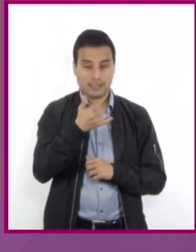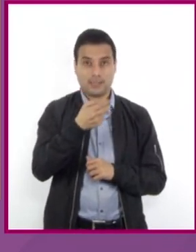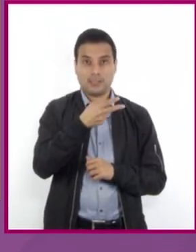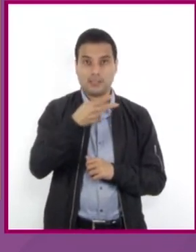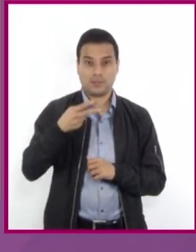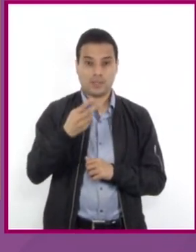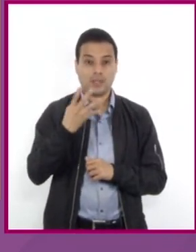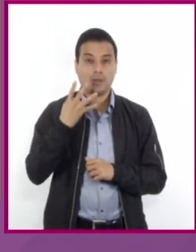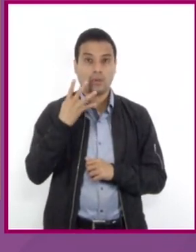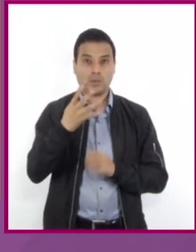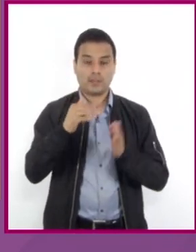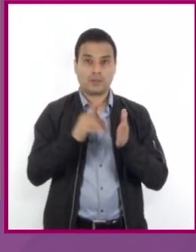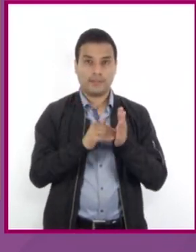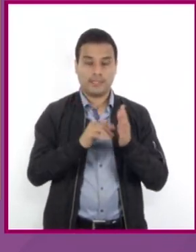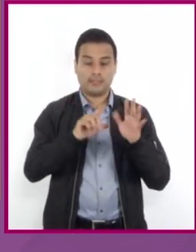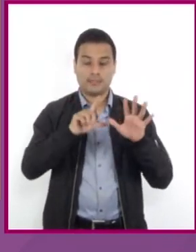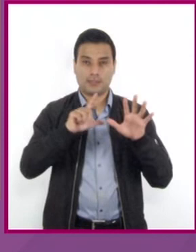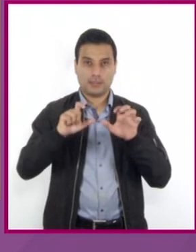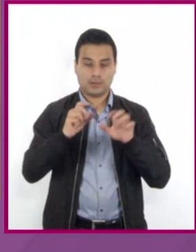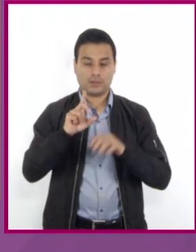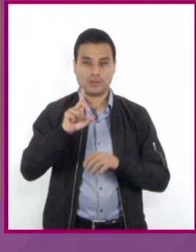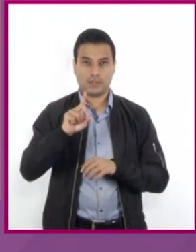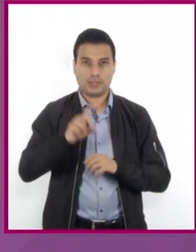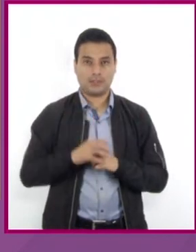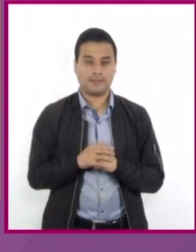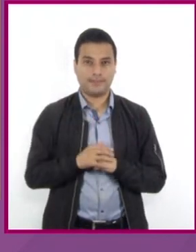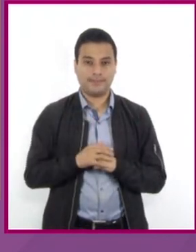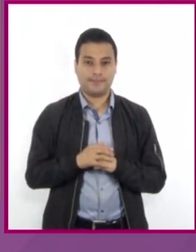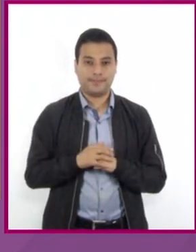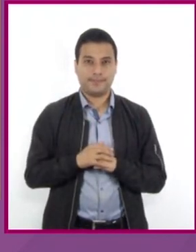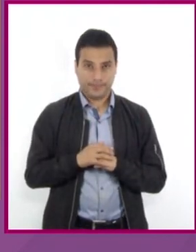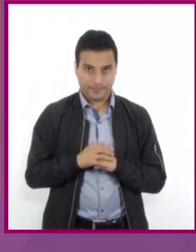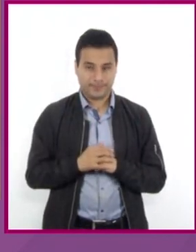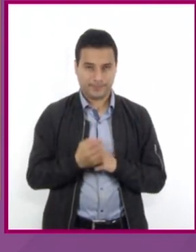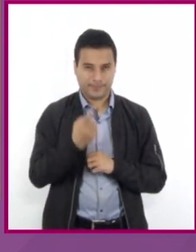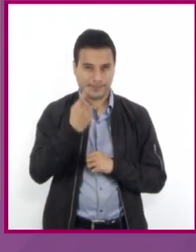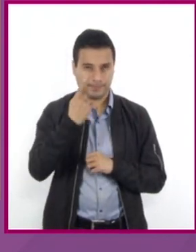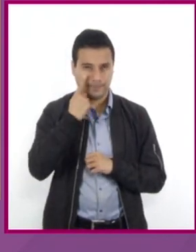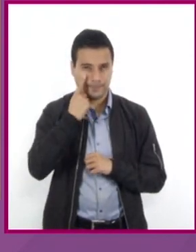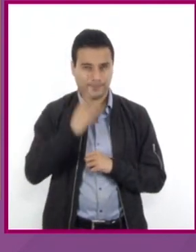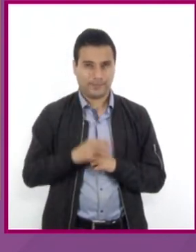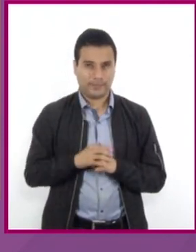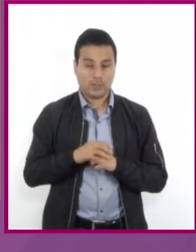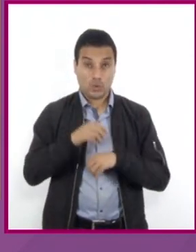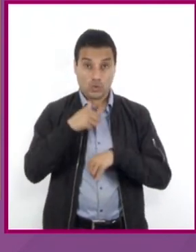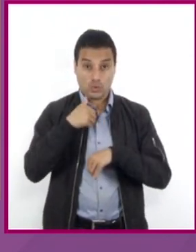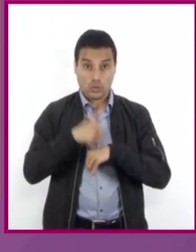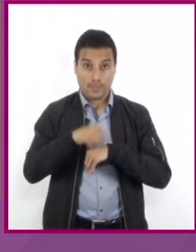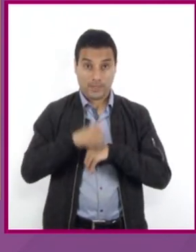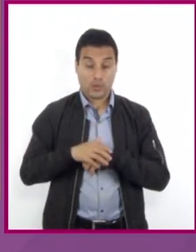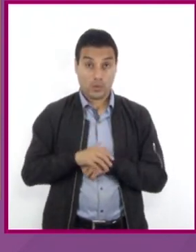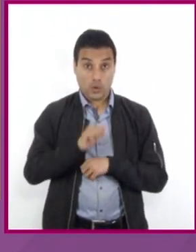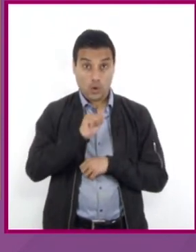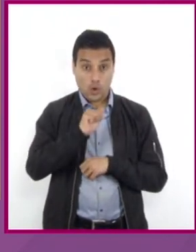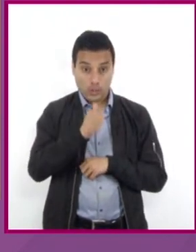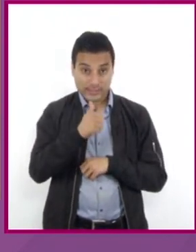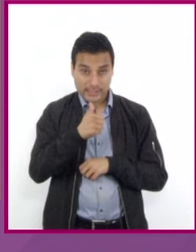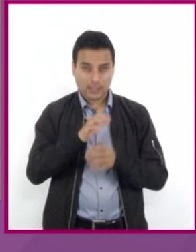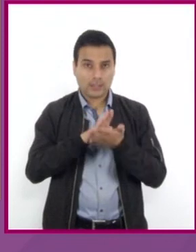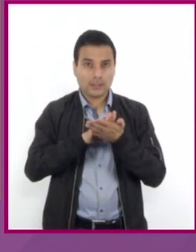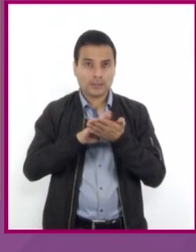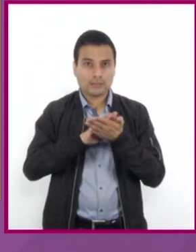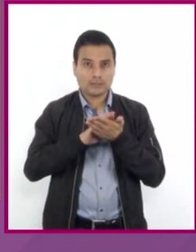4730 para poder cancelar el coeficiente de la literal Y 11